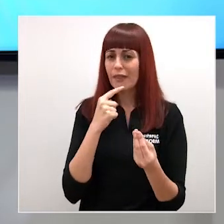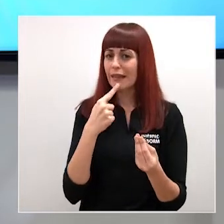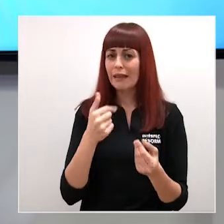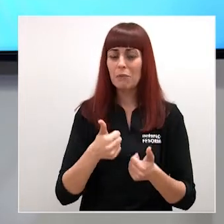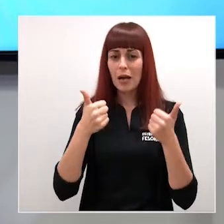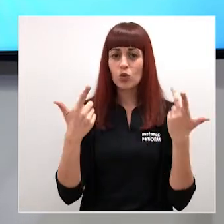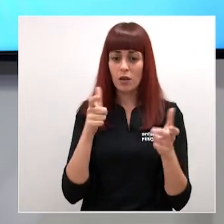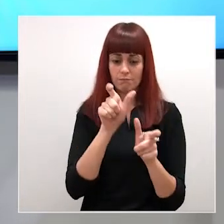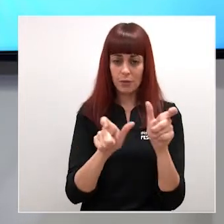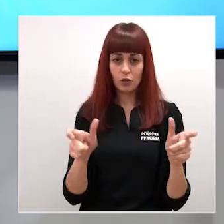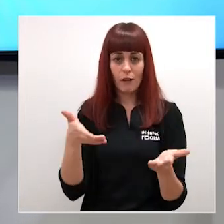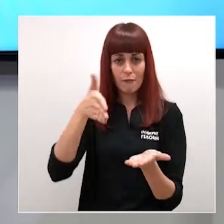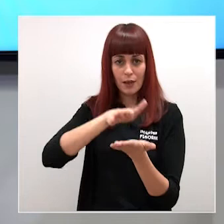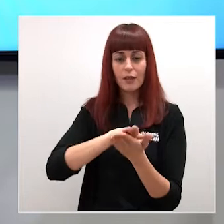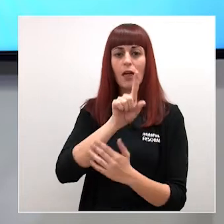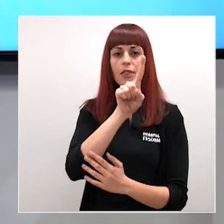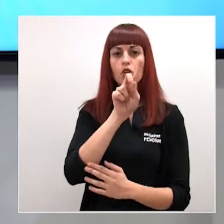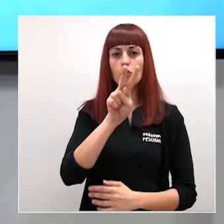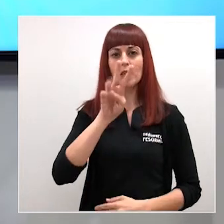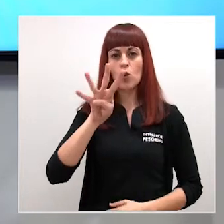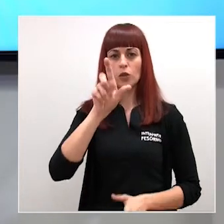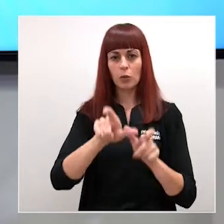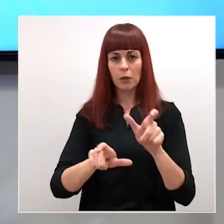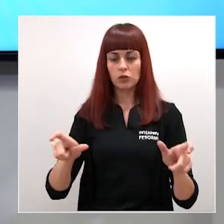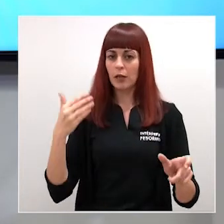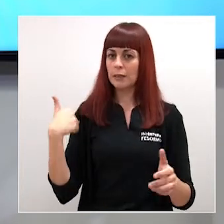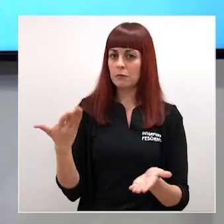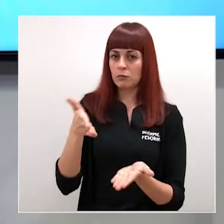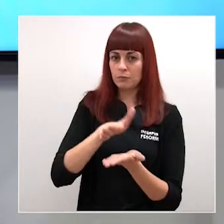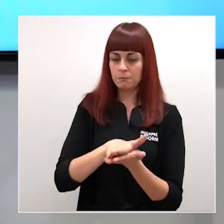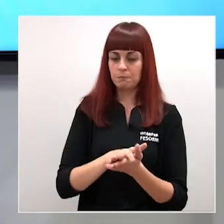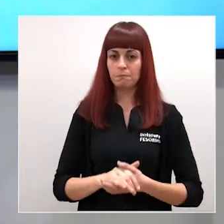fallecidos siendo este de 124 personas que nos han dejado.